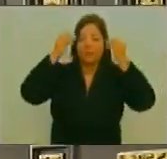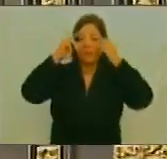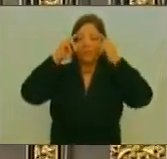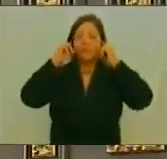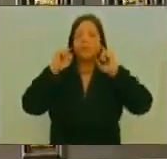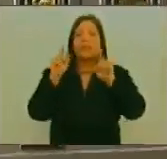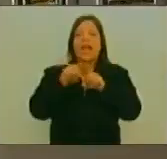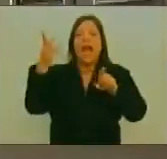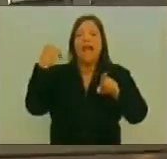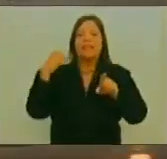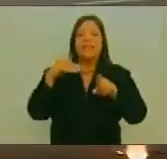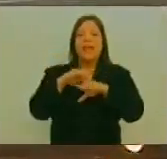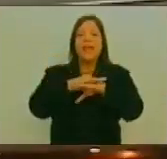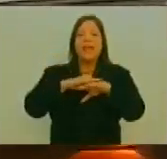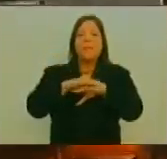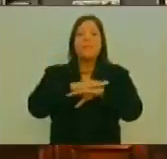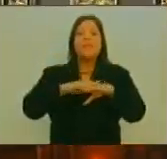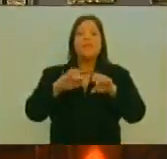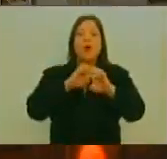Ernesto Villega